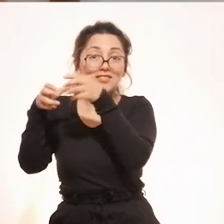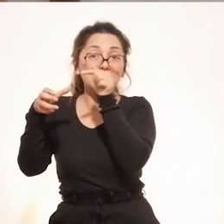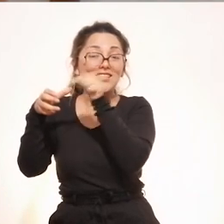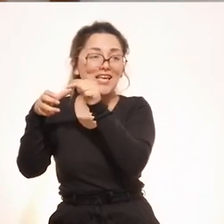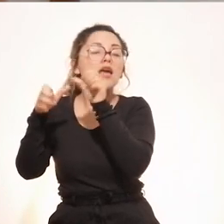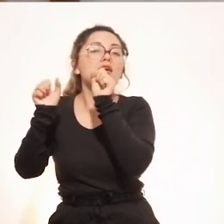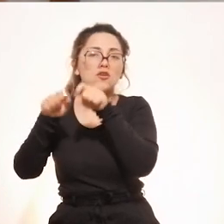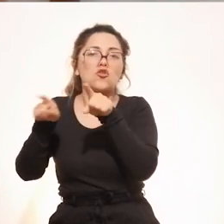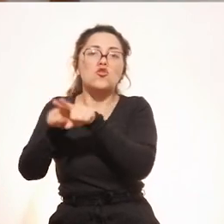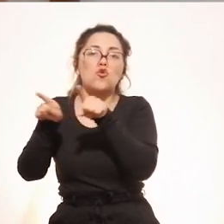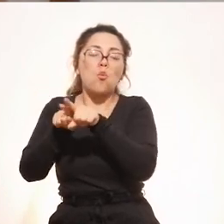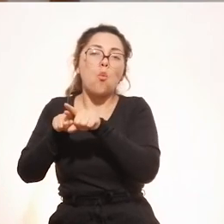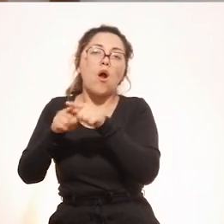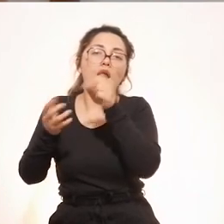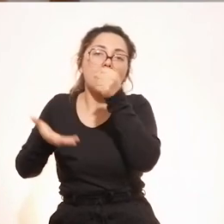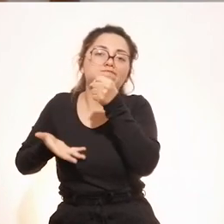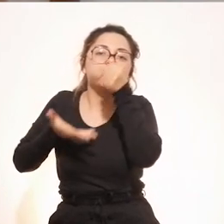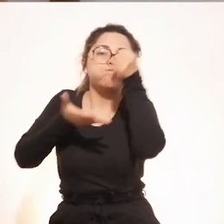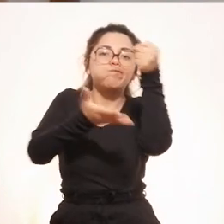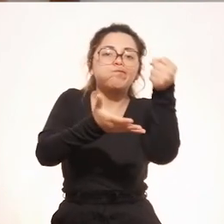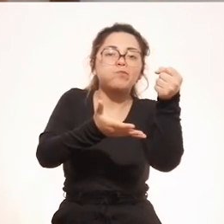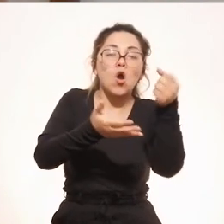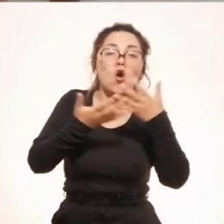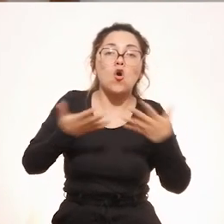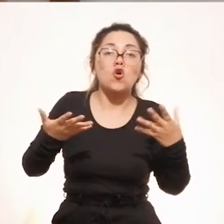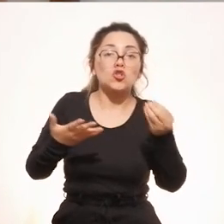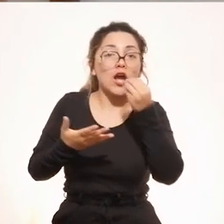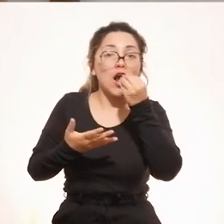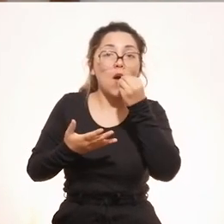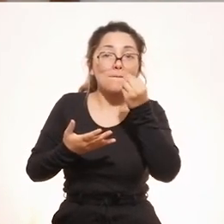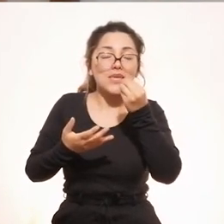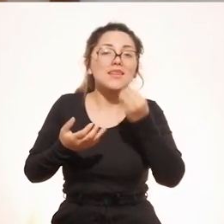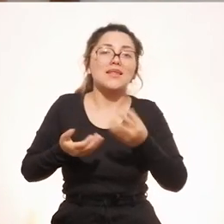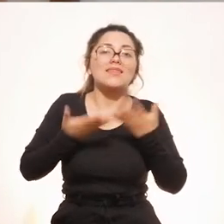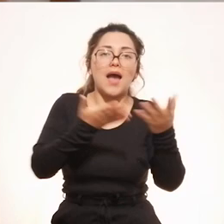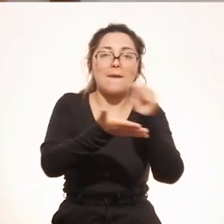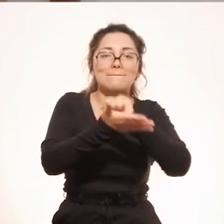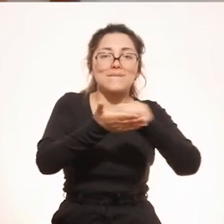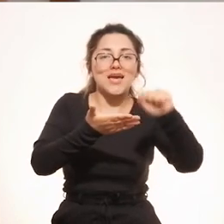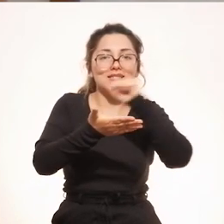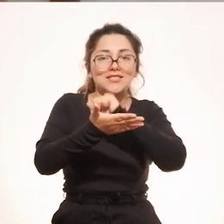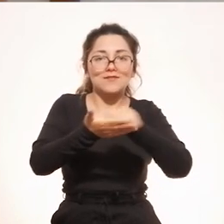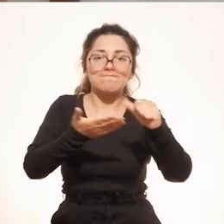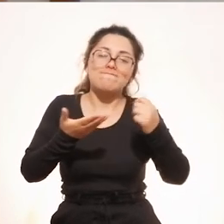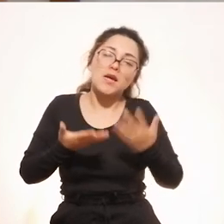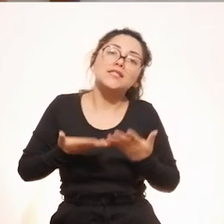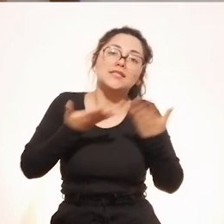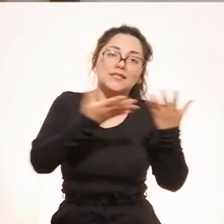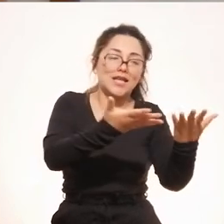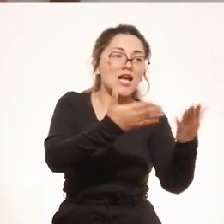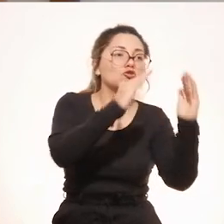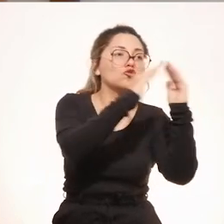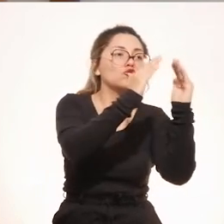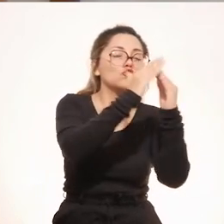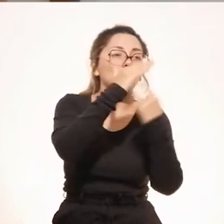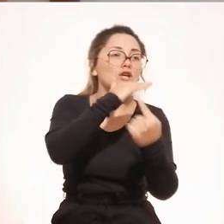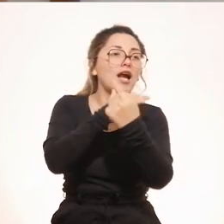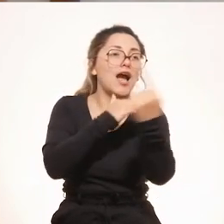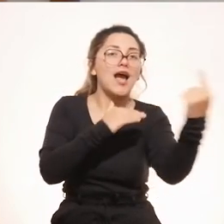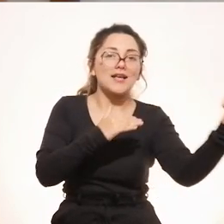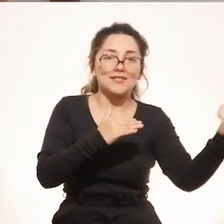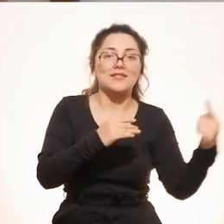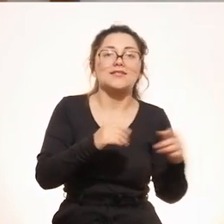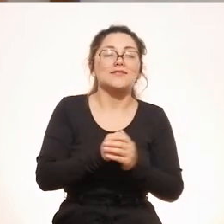que para este año Consejo Universitario ha previsto la entrega del quito, de la canasta de víveres en sus